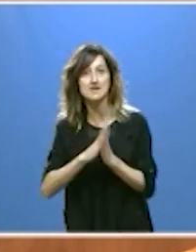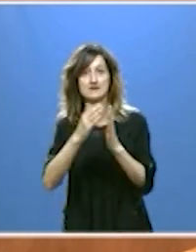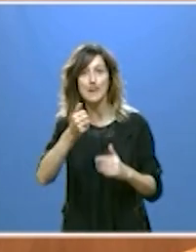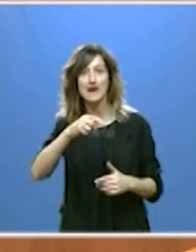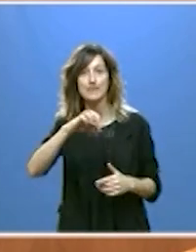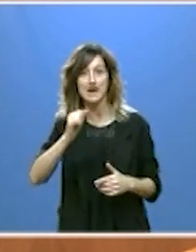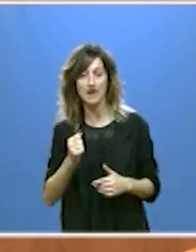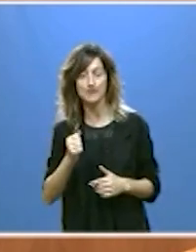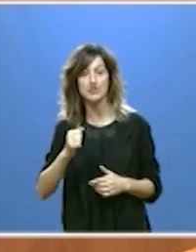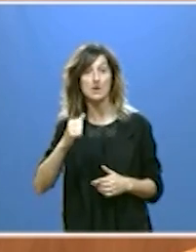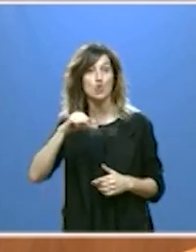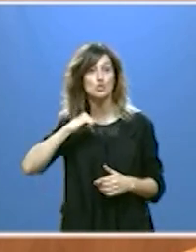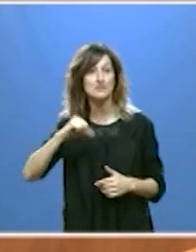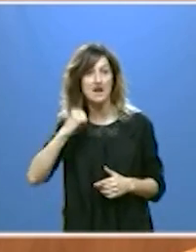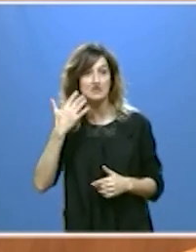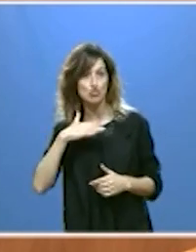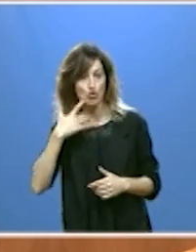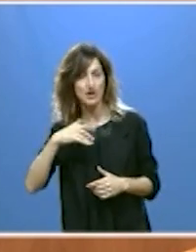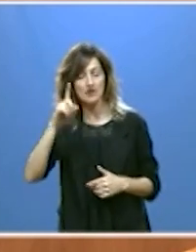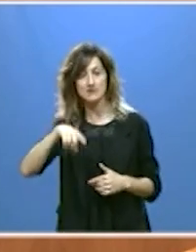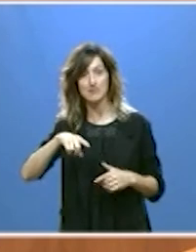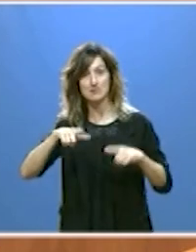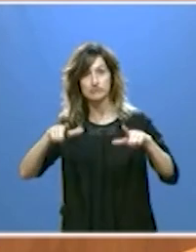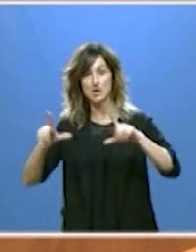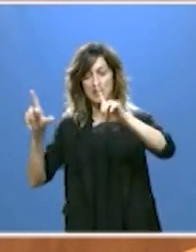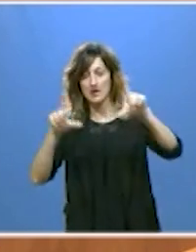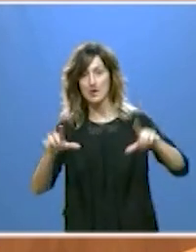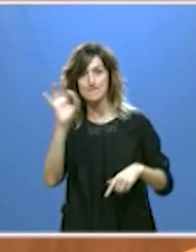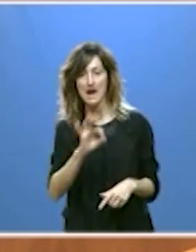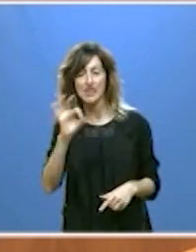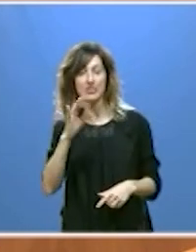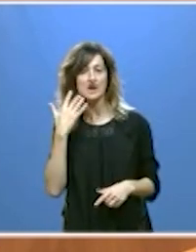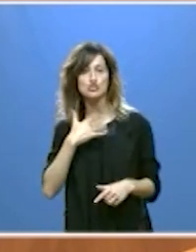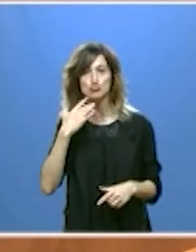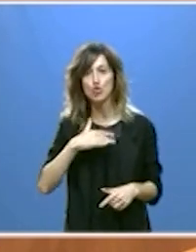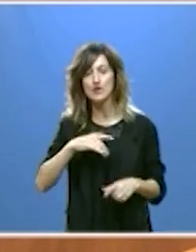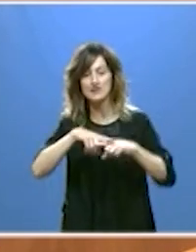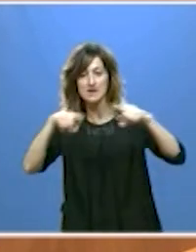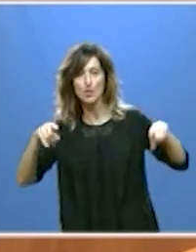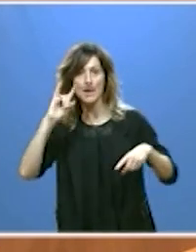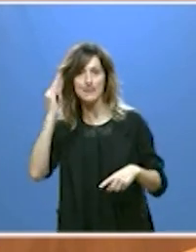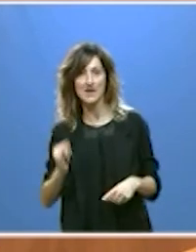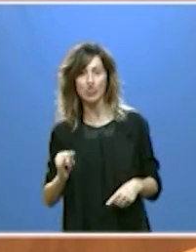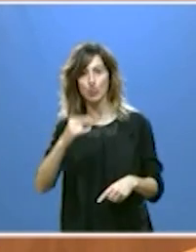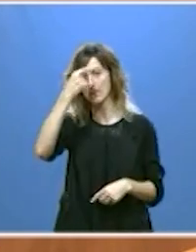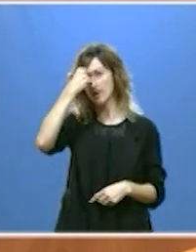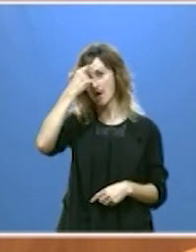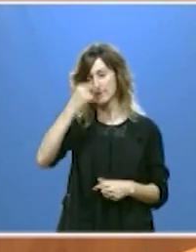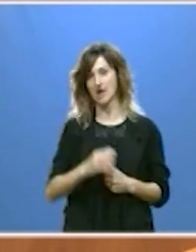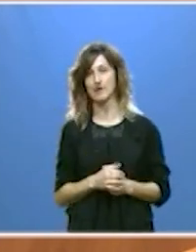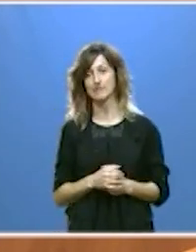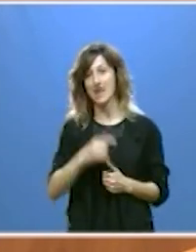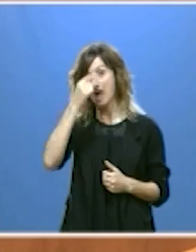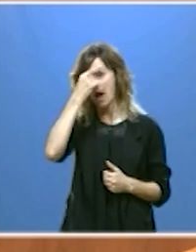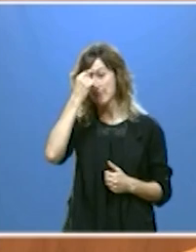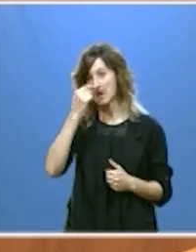Palencia y las unidades de radioterapia en Segovia, Soria, Valencia, El Bierzo y Ávila, que es la que